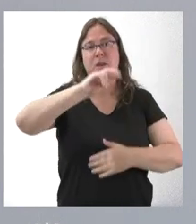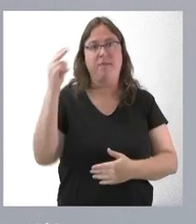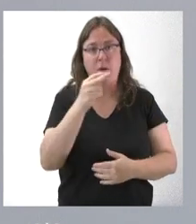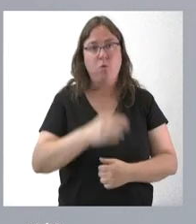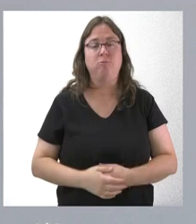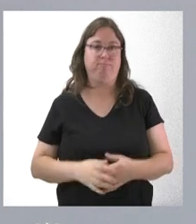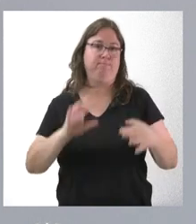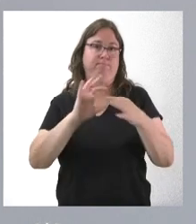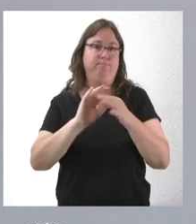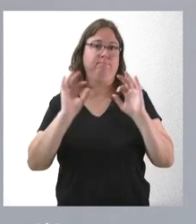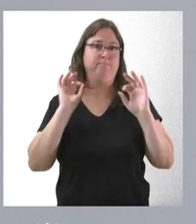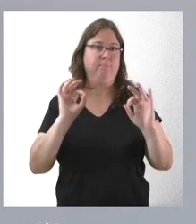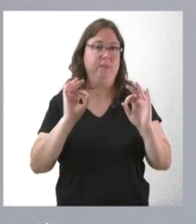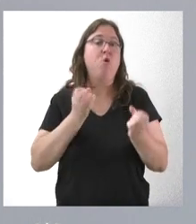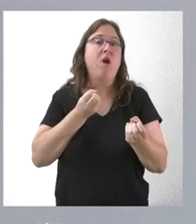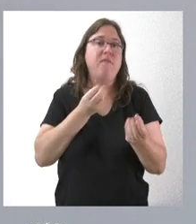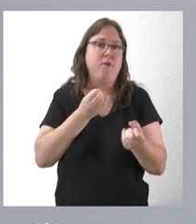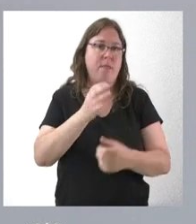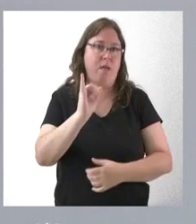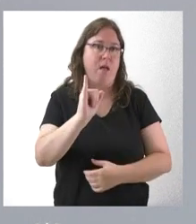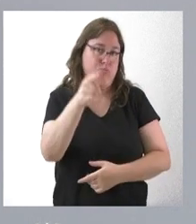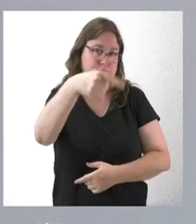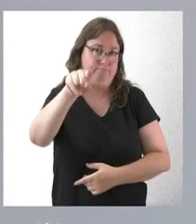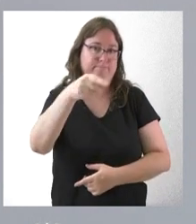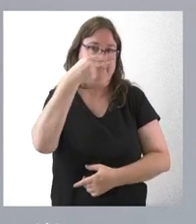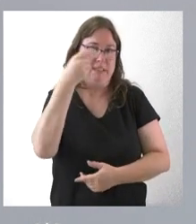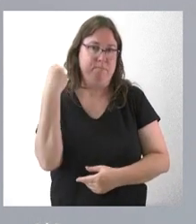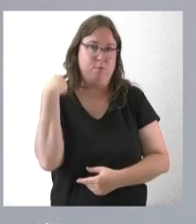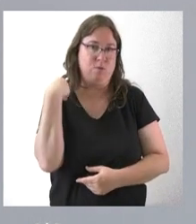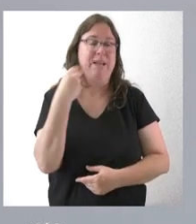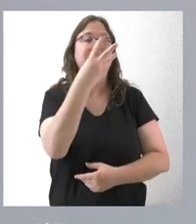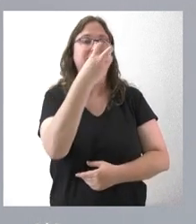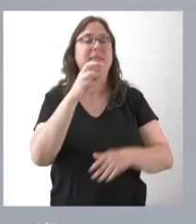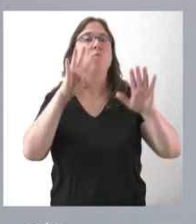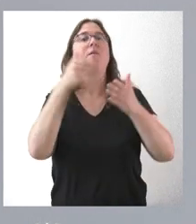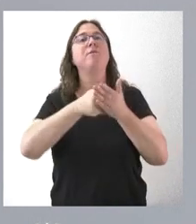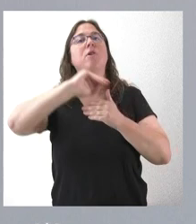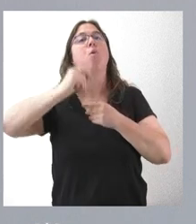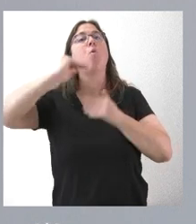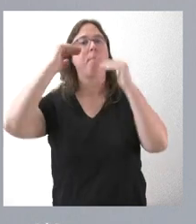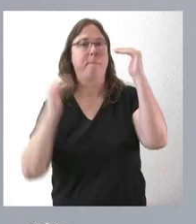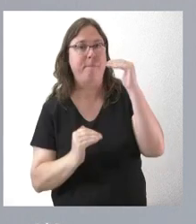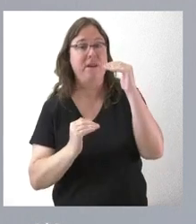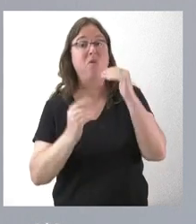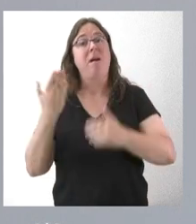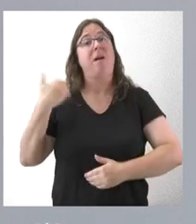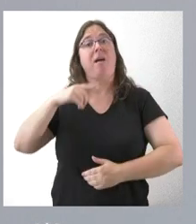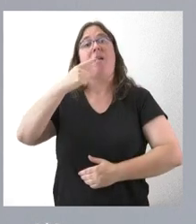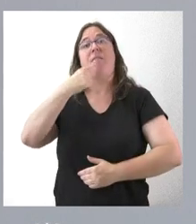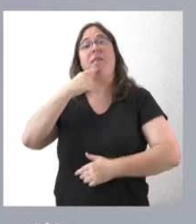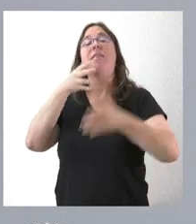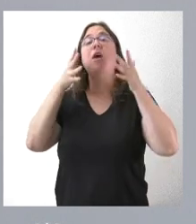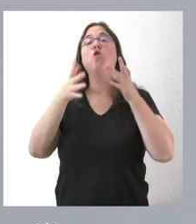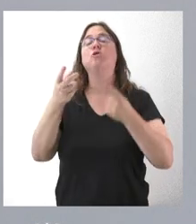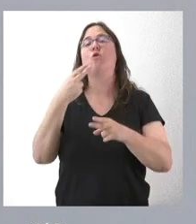en relación con la información que tiene usted interés, 309 millones de euros menos que lo que fue comunicado en el Consejo de